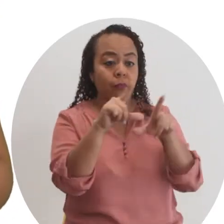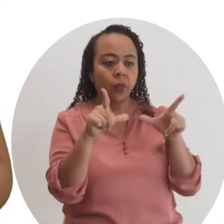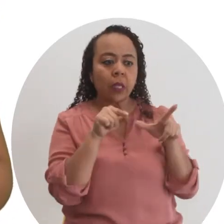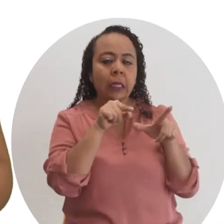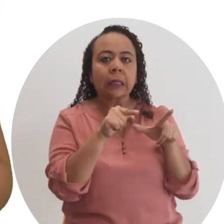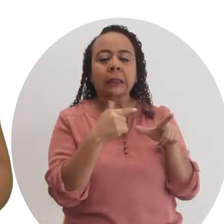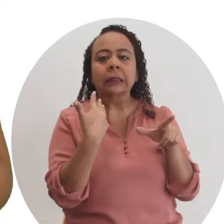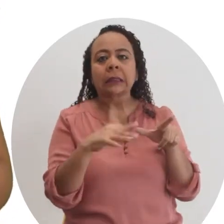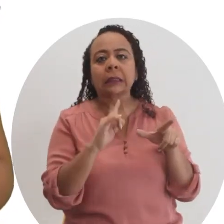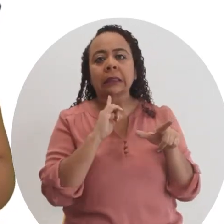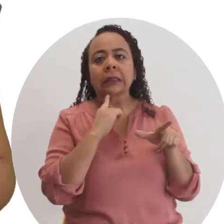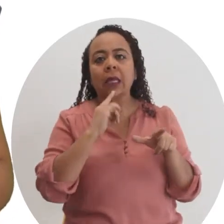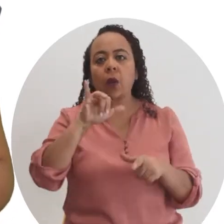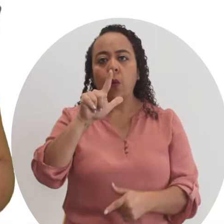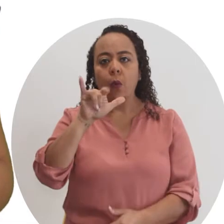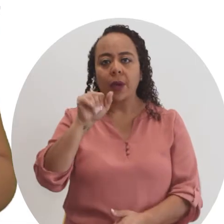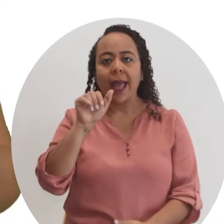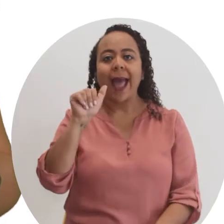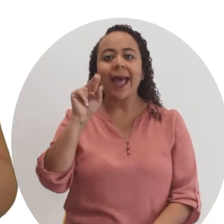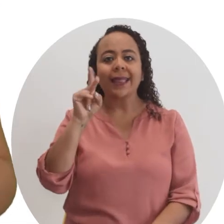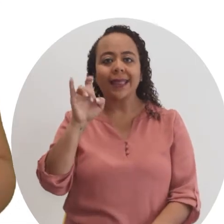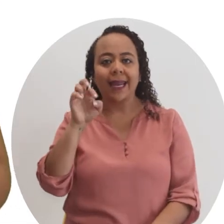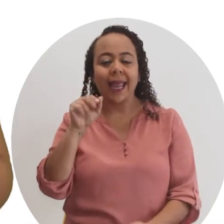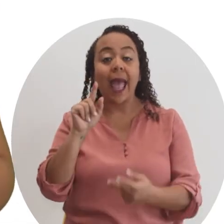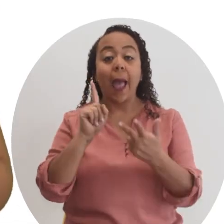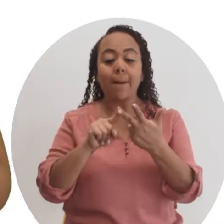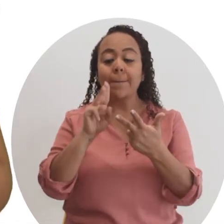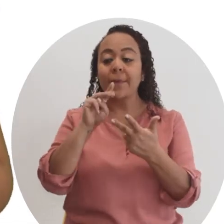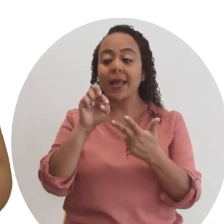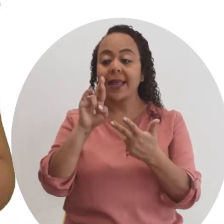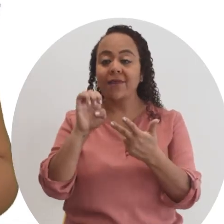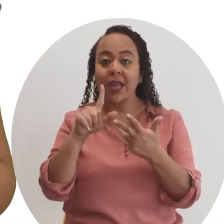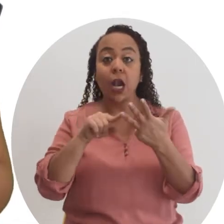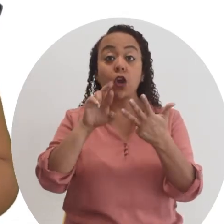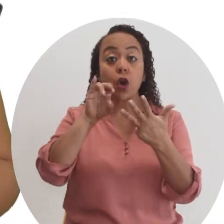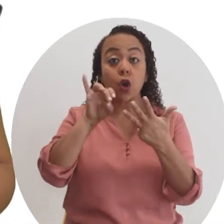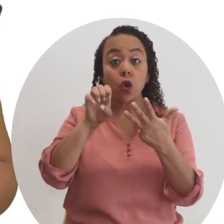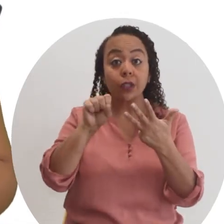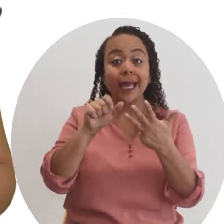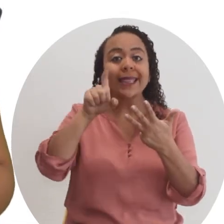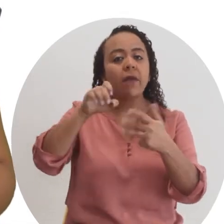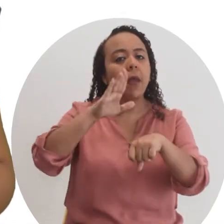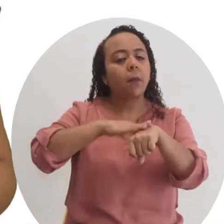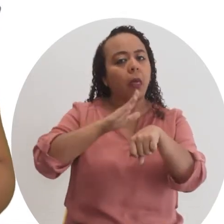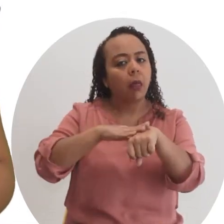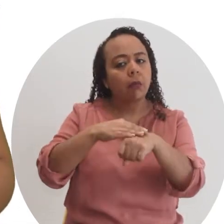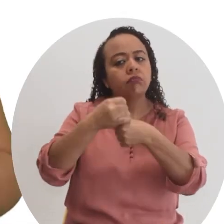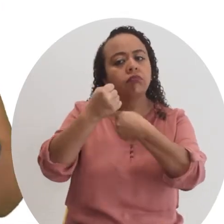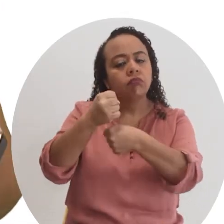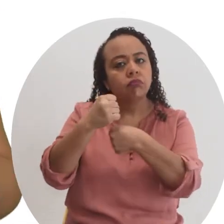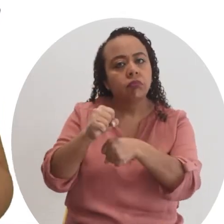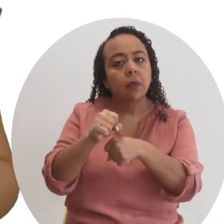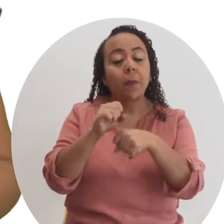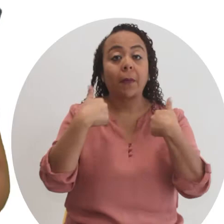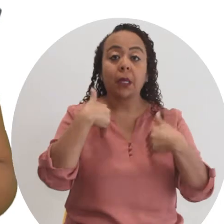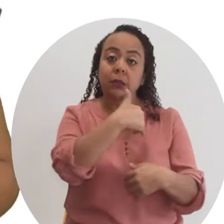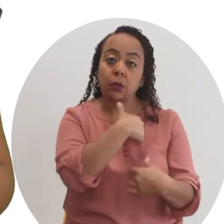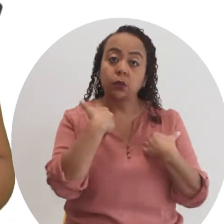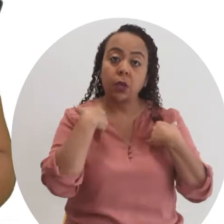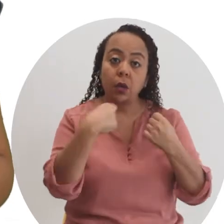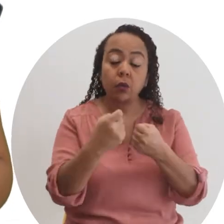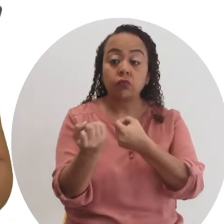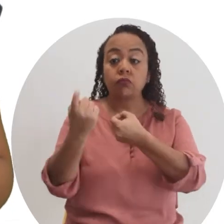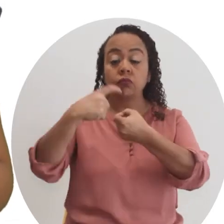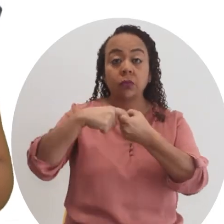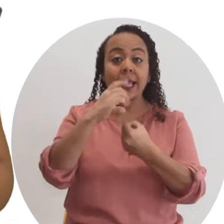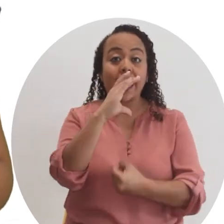ponerse un local es algo serio. Julia, Andrea, Maribel y Rosa tienen que pedir permisos municipales en el Ministerio de Salud,